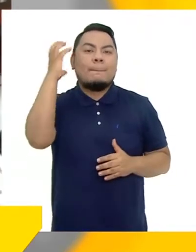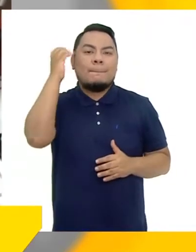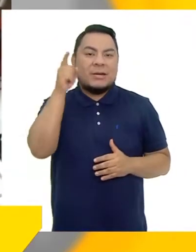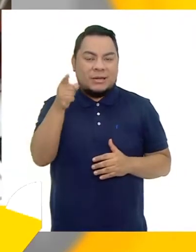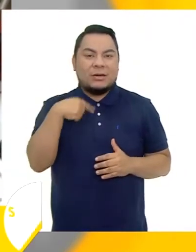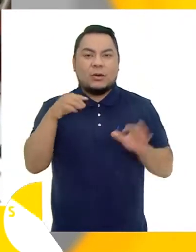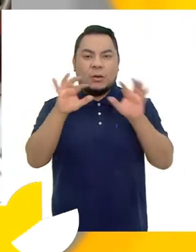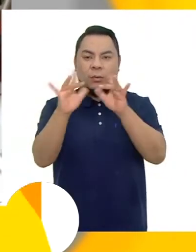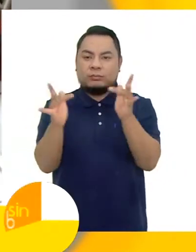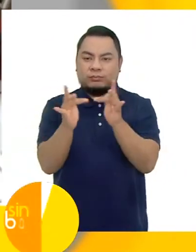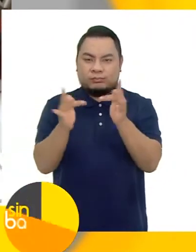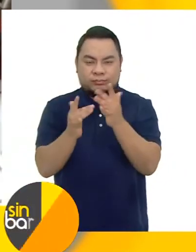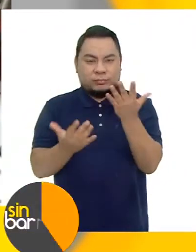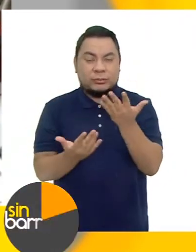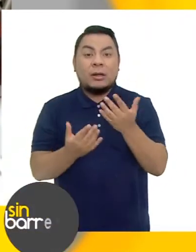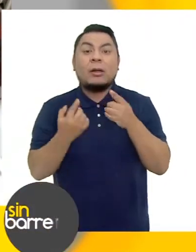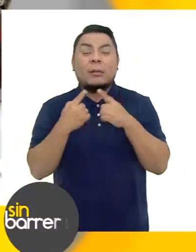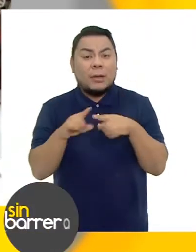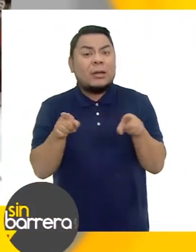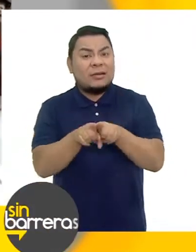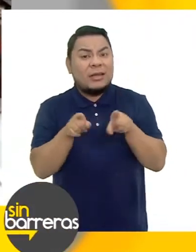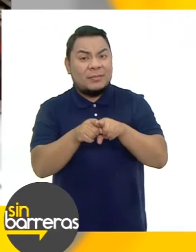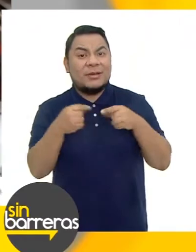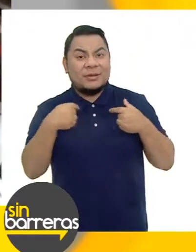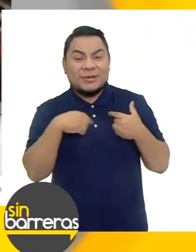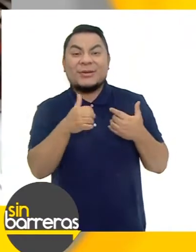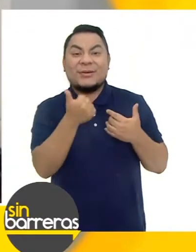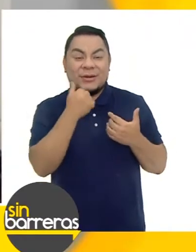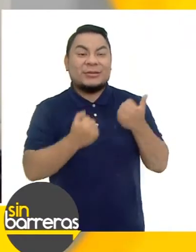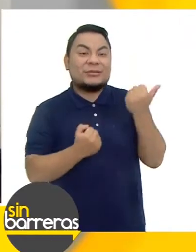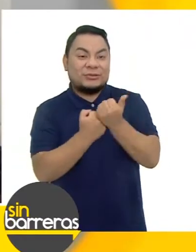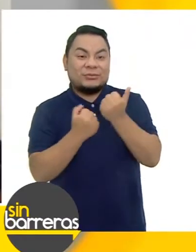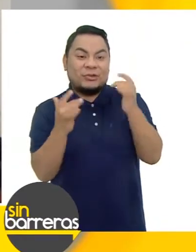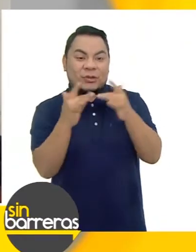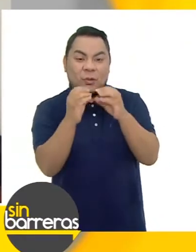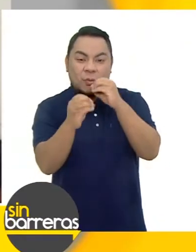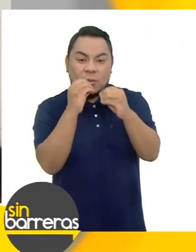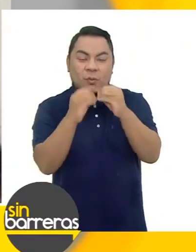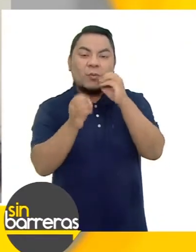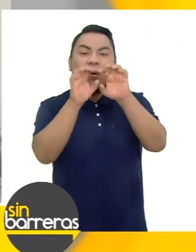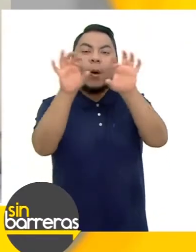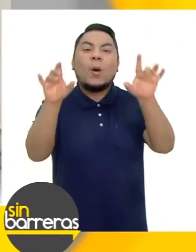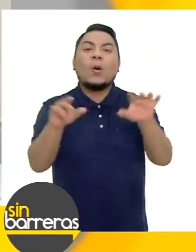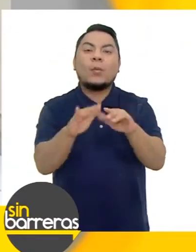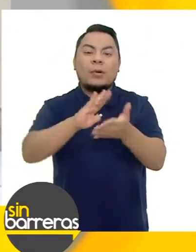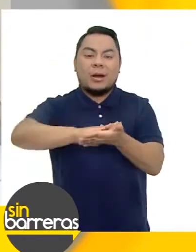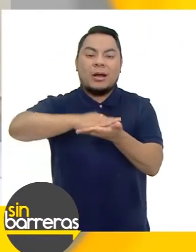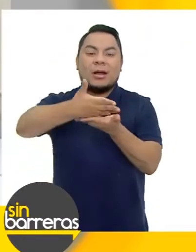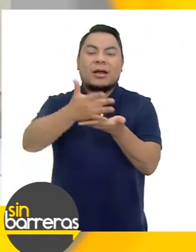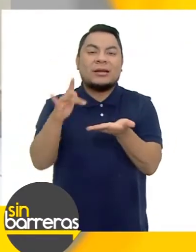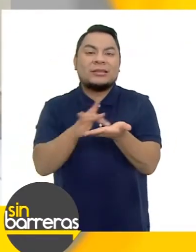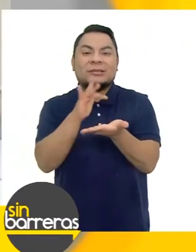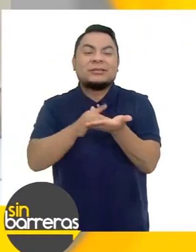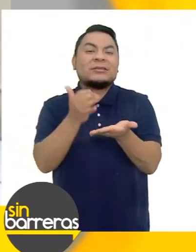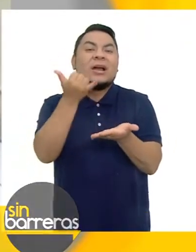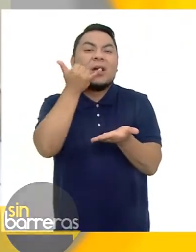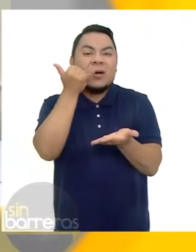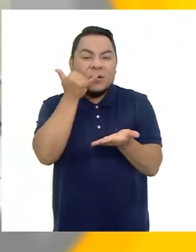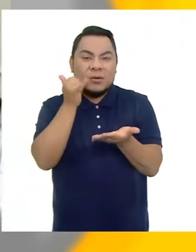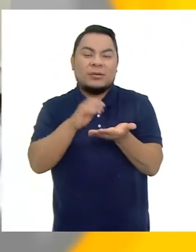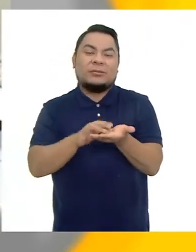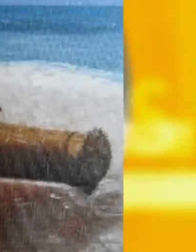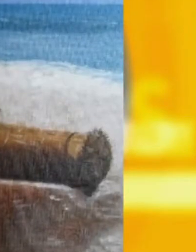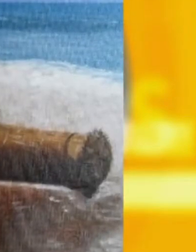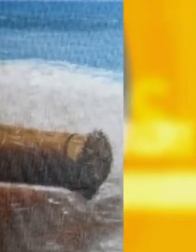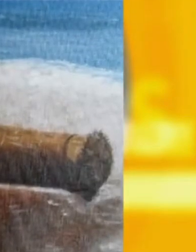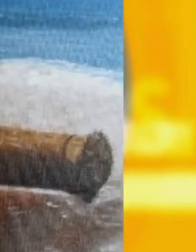hago lo que es soporte técnico, lo que es reparación de computador, lacto, tablet, celulares e